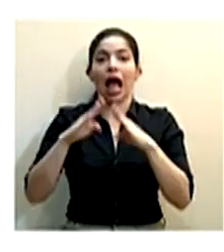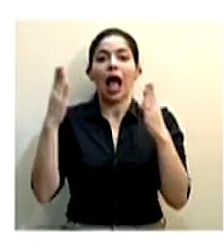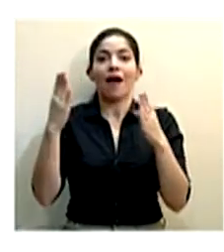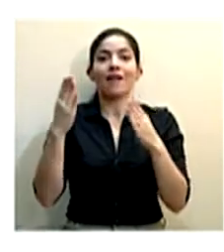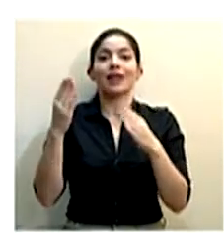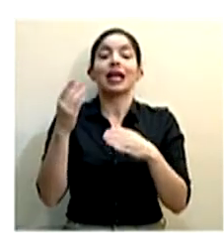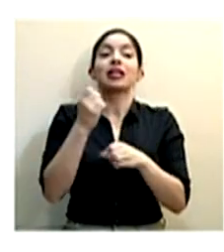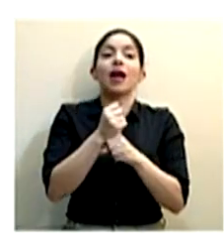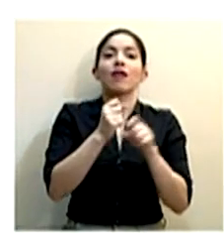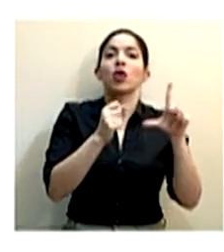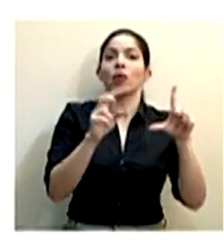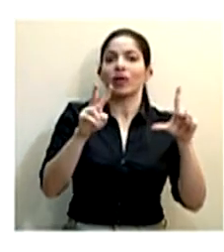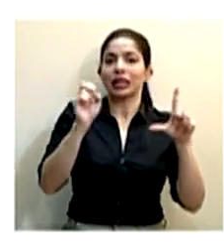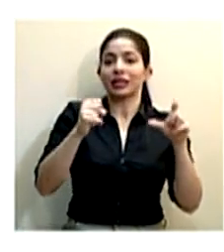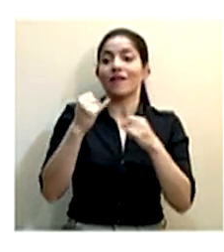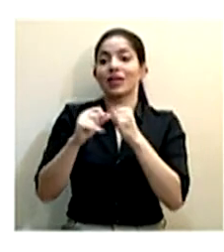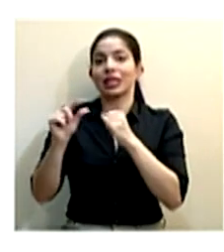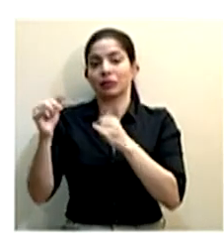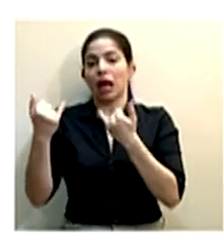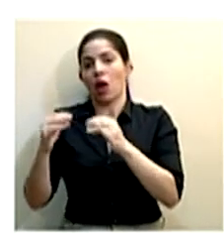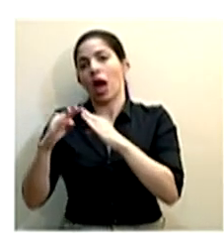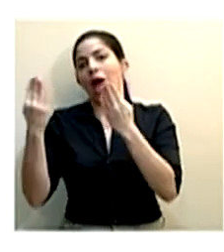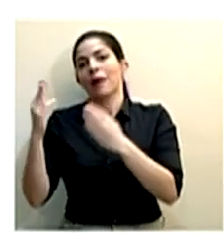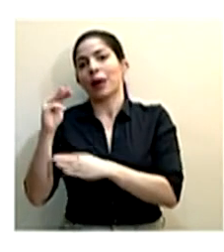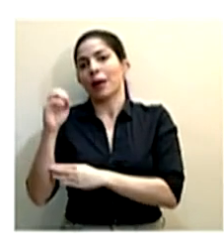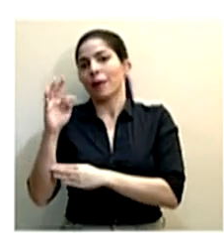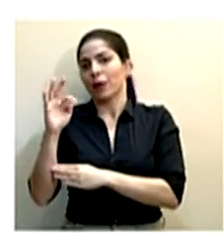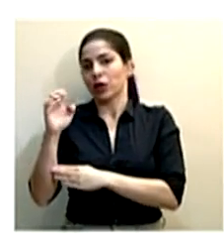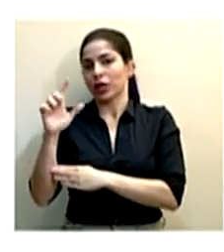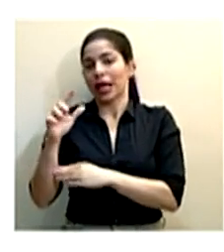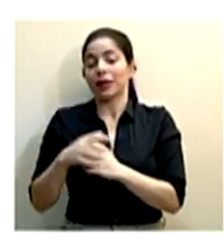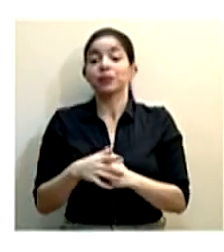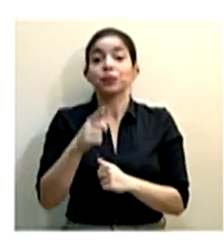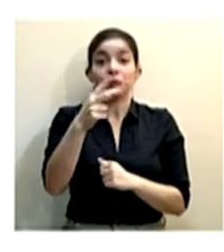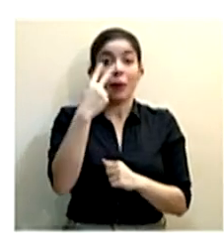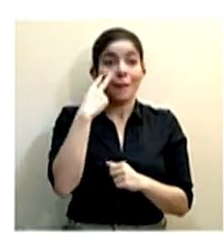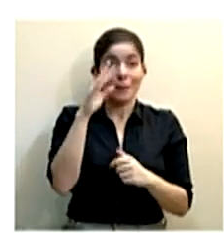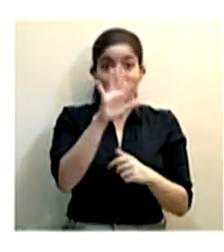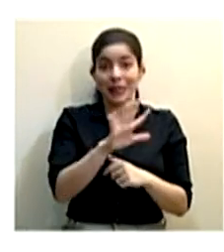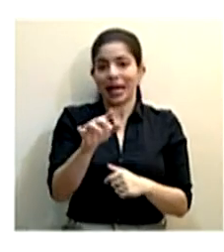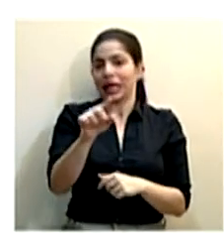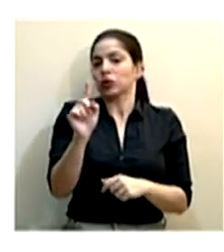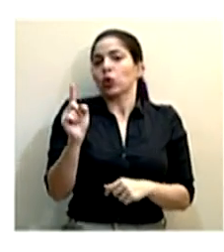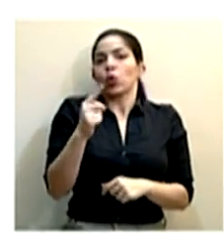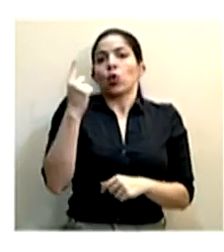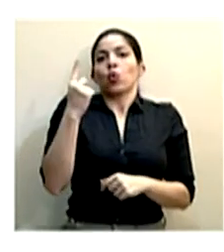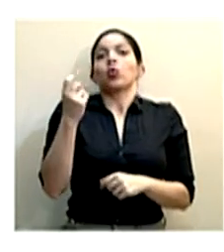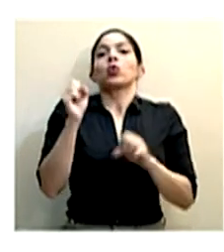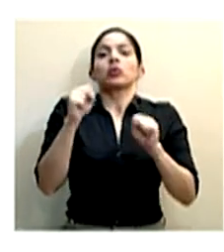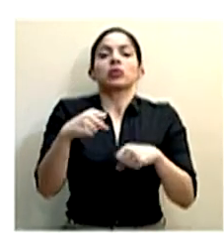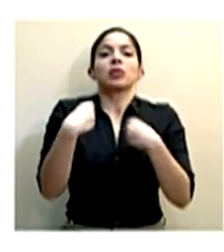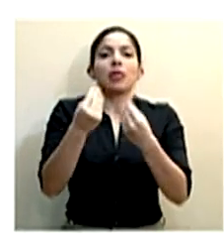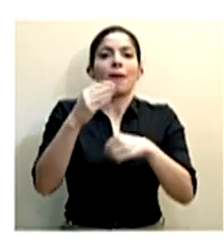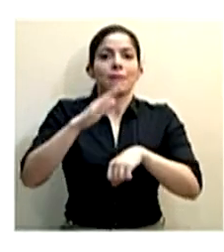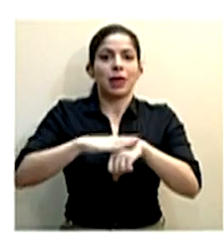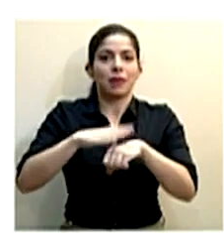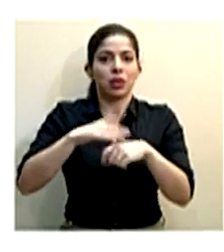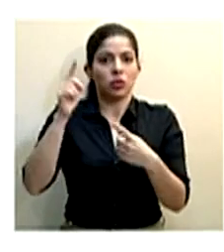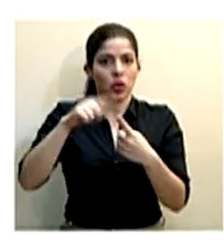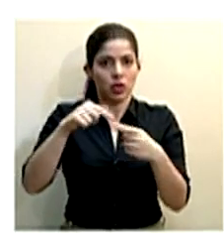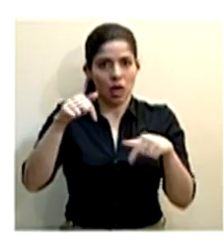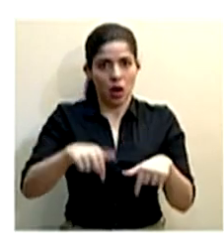entre semana. Eso que ustedes ven ahí es lo único que está garantizado al día de hoy.